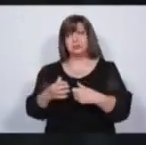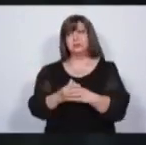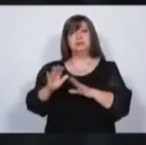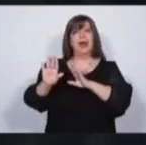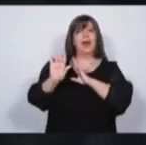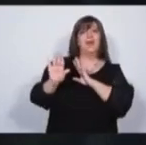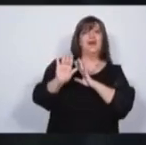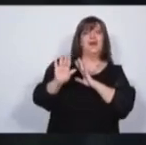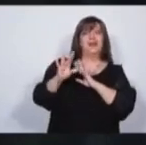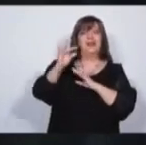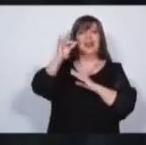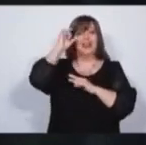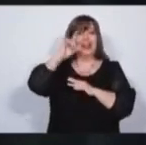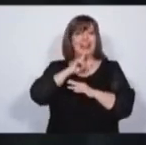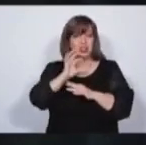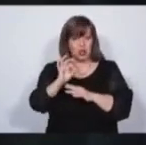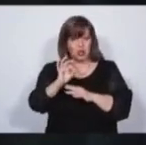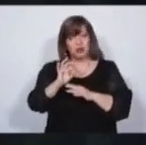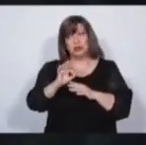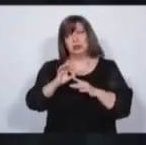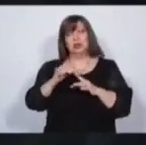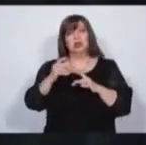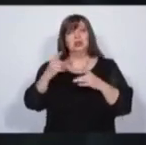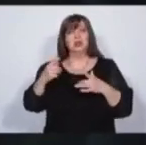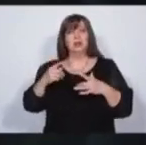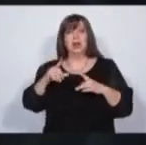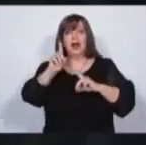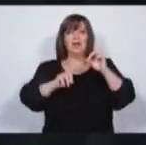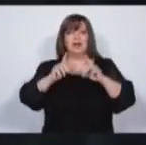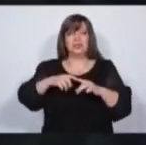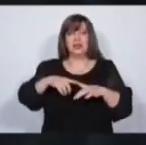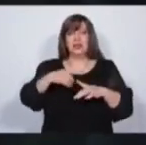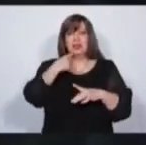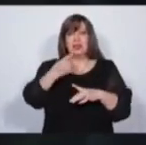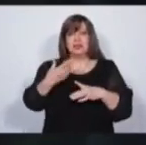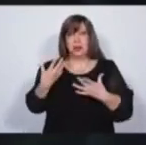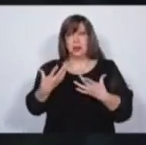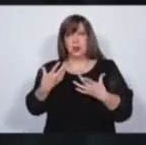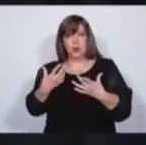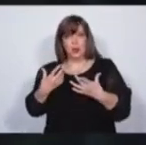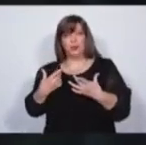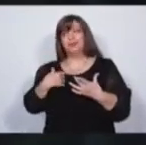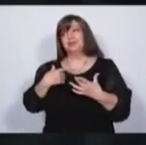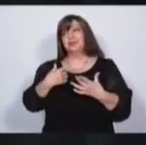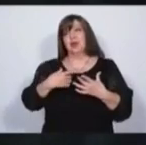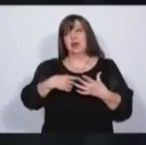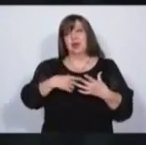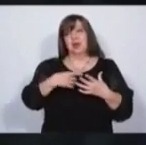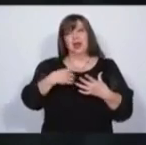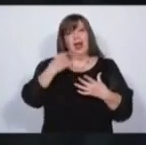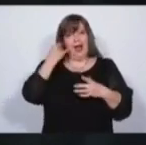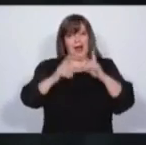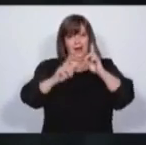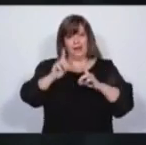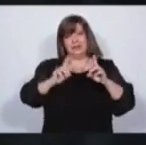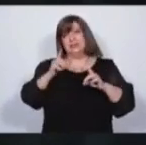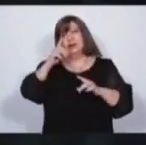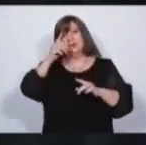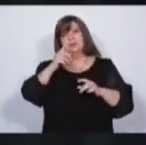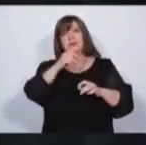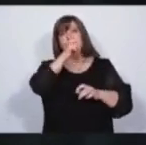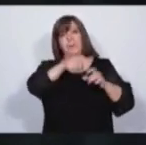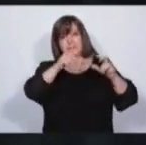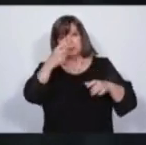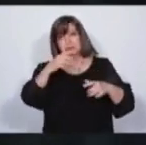y también no hay que ruborizarse para reprimir el delito cuando sea necesario. La represión legal es una